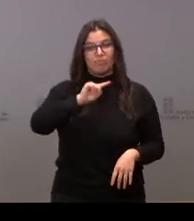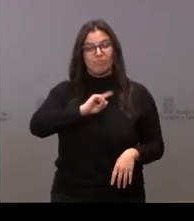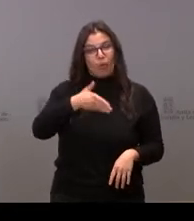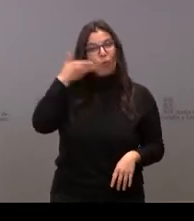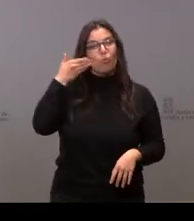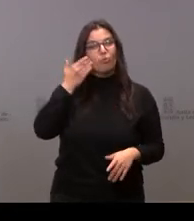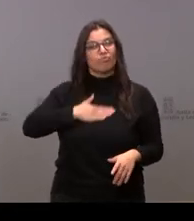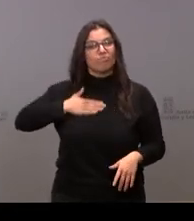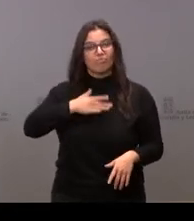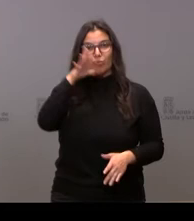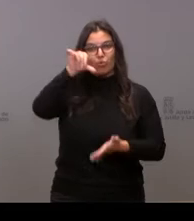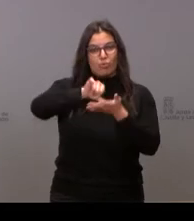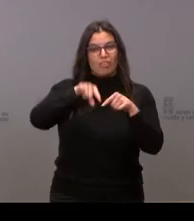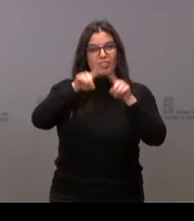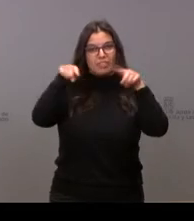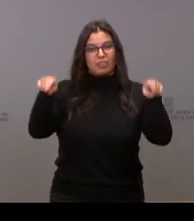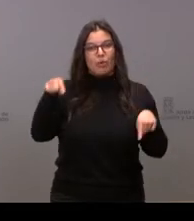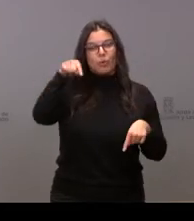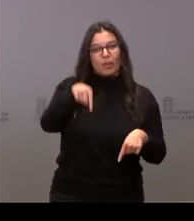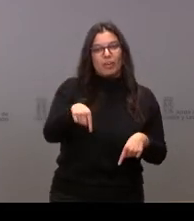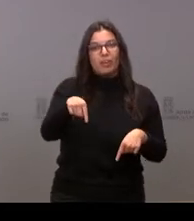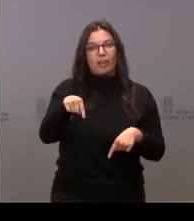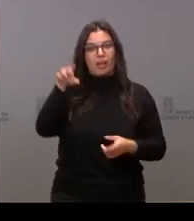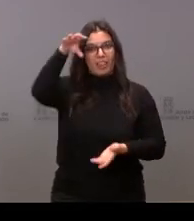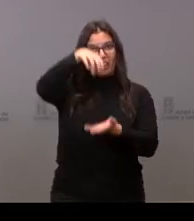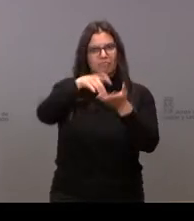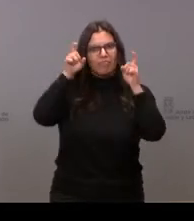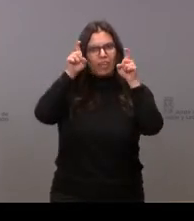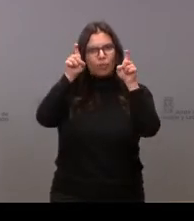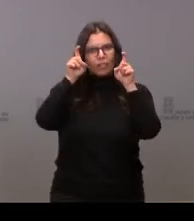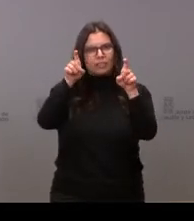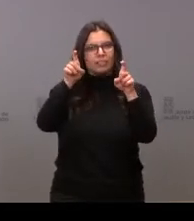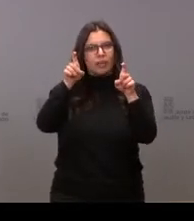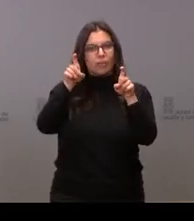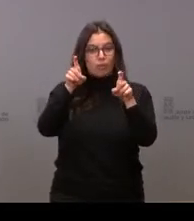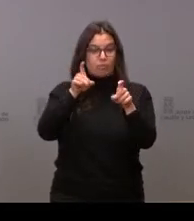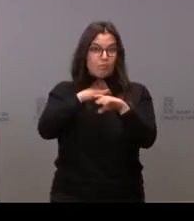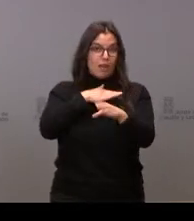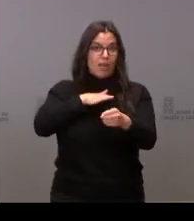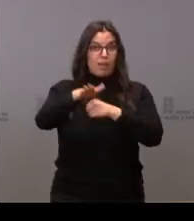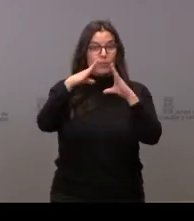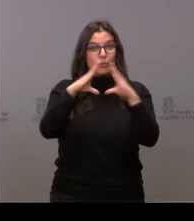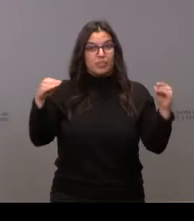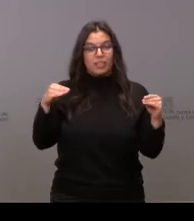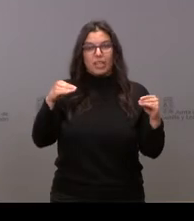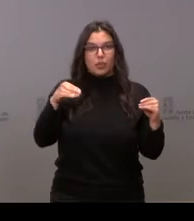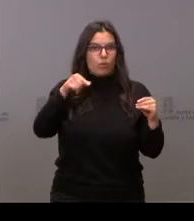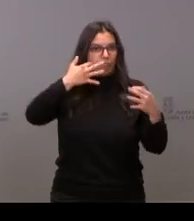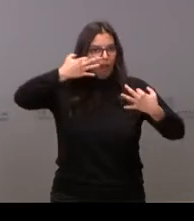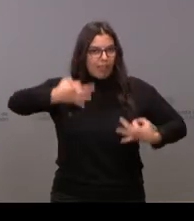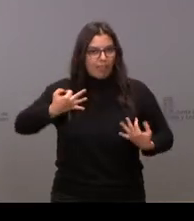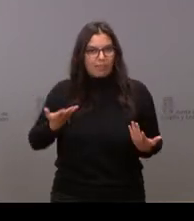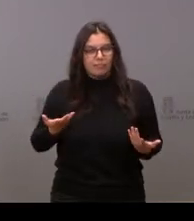de que Segovia cuente con una educación educativa, en este caso para el ámbito universitario, que es una realidad,